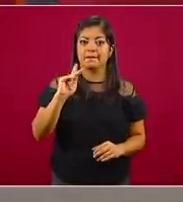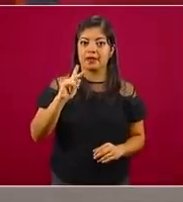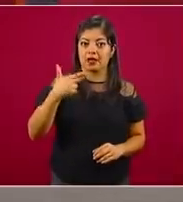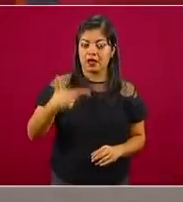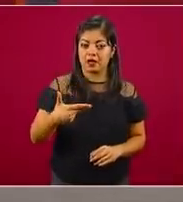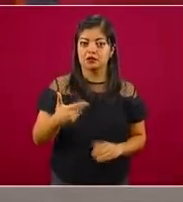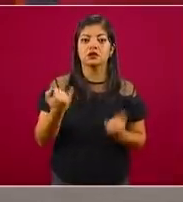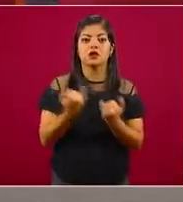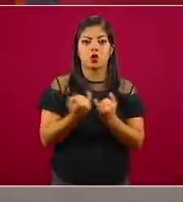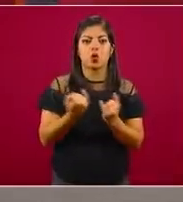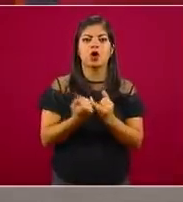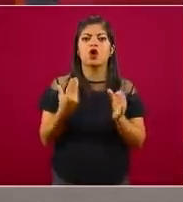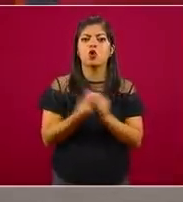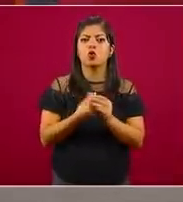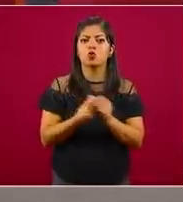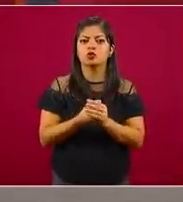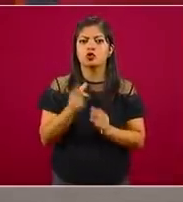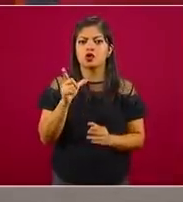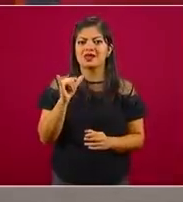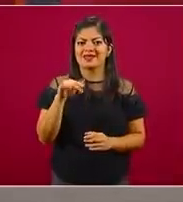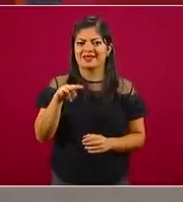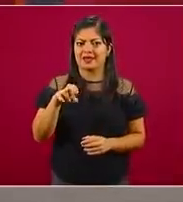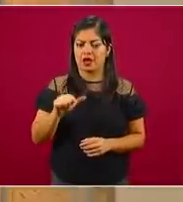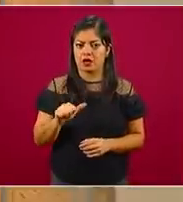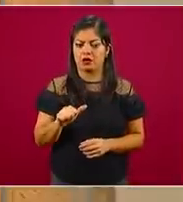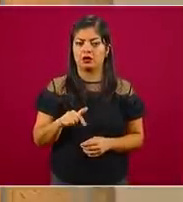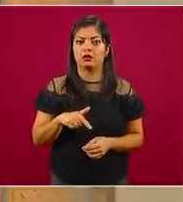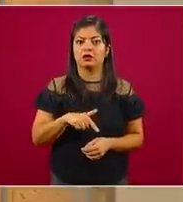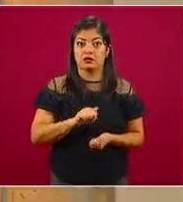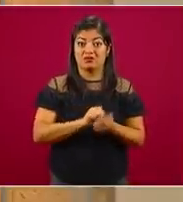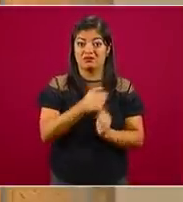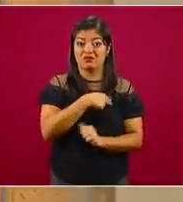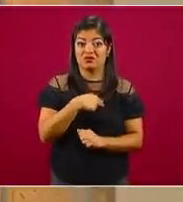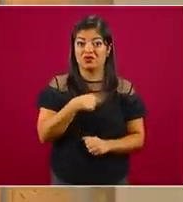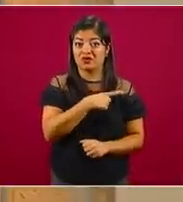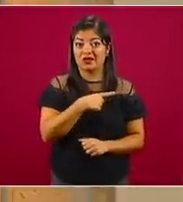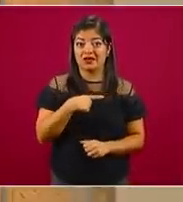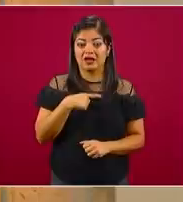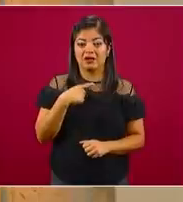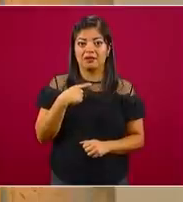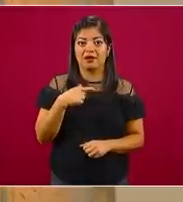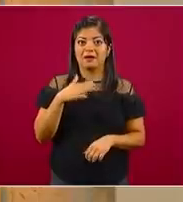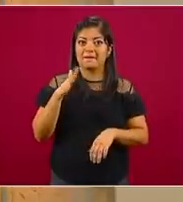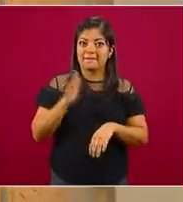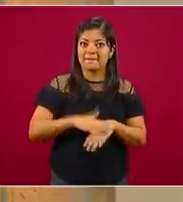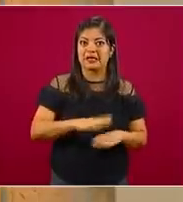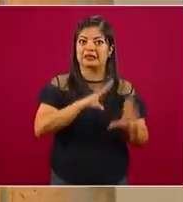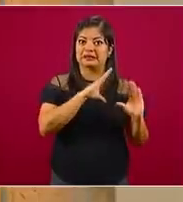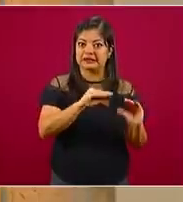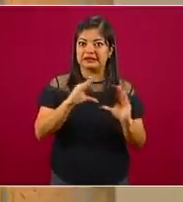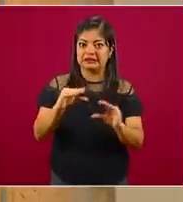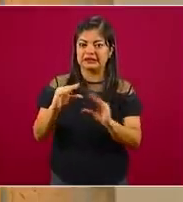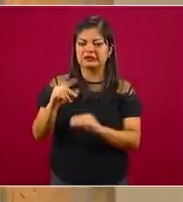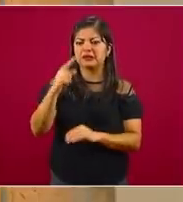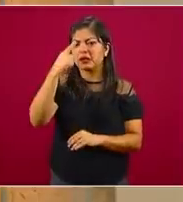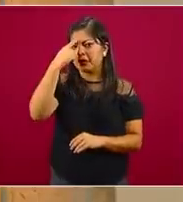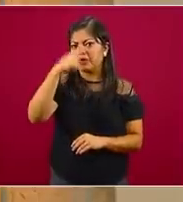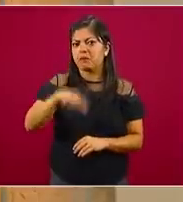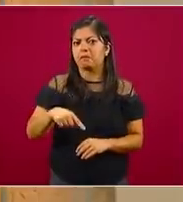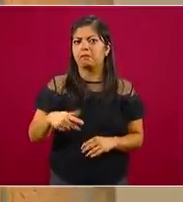cursos en línea. En hemos tenido que incrementar el número de cursos en línea para de alguna manera